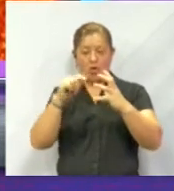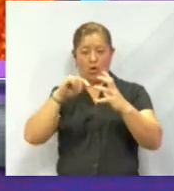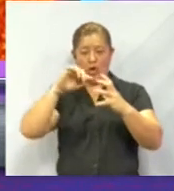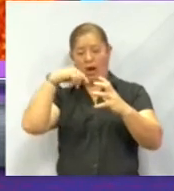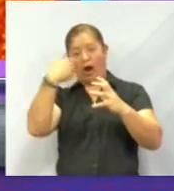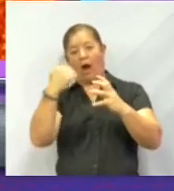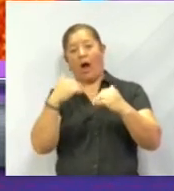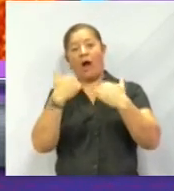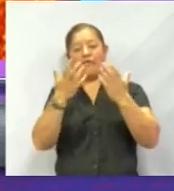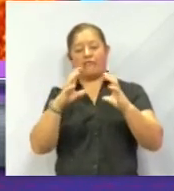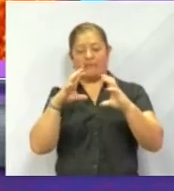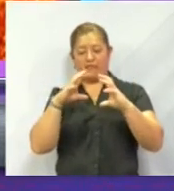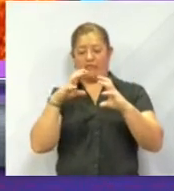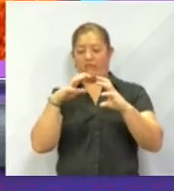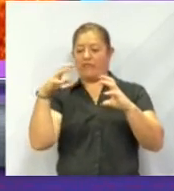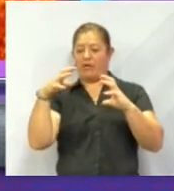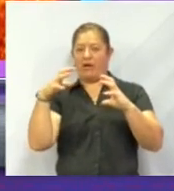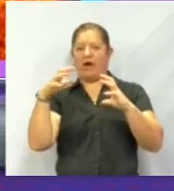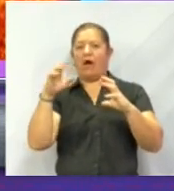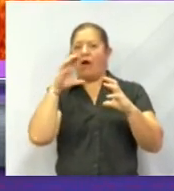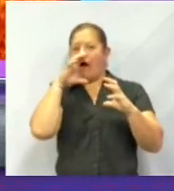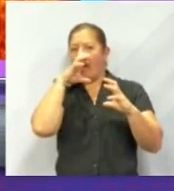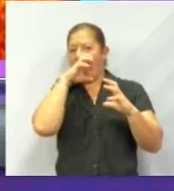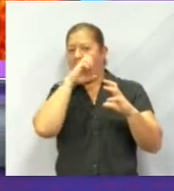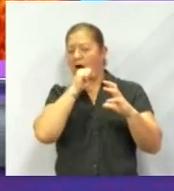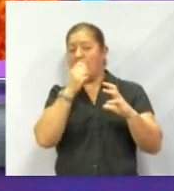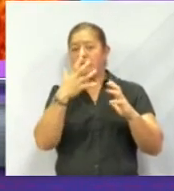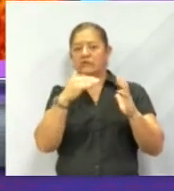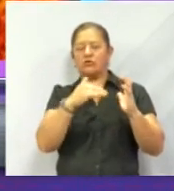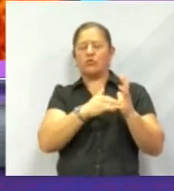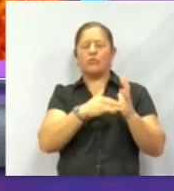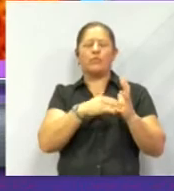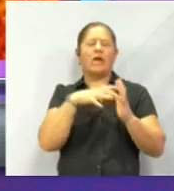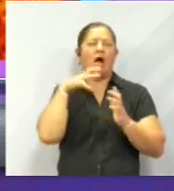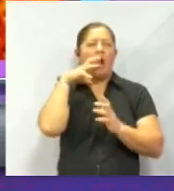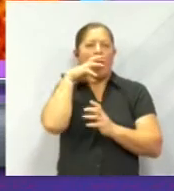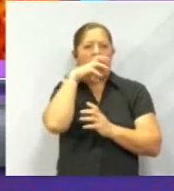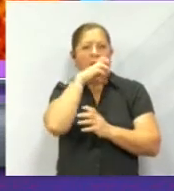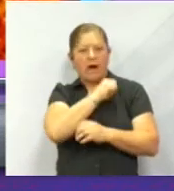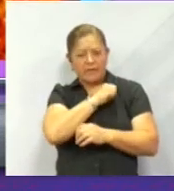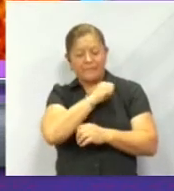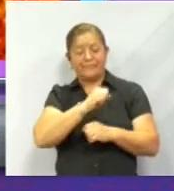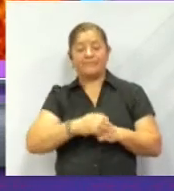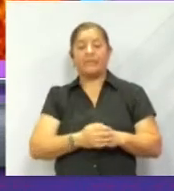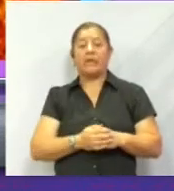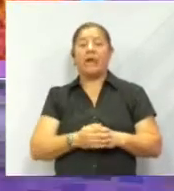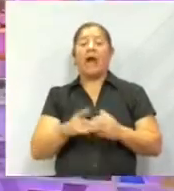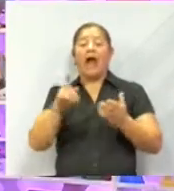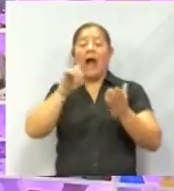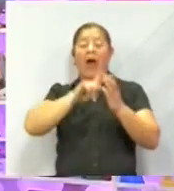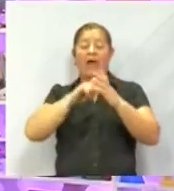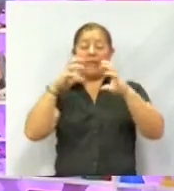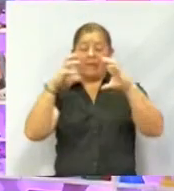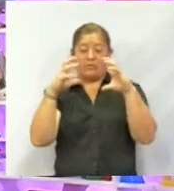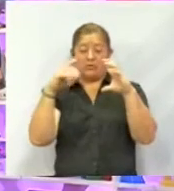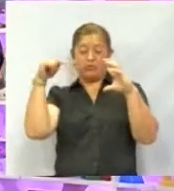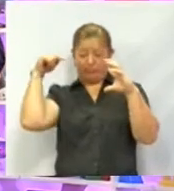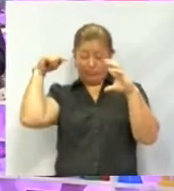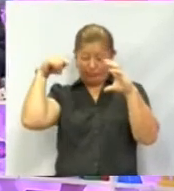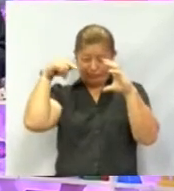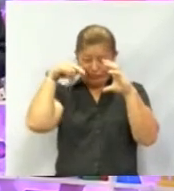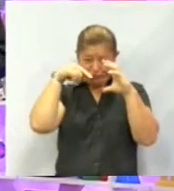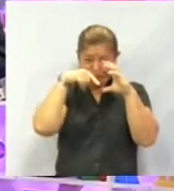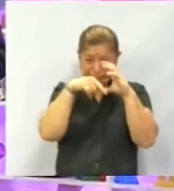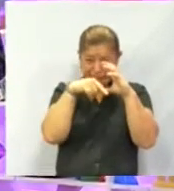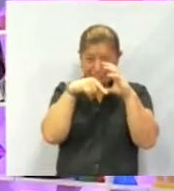cinco mil grados centígrados de calor. Y en la parte más adentro, digamos por